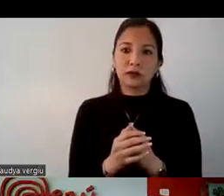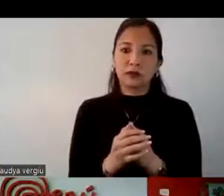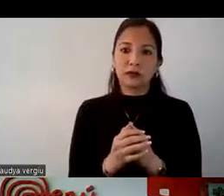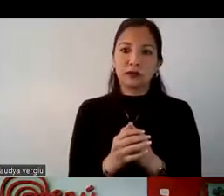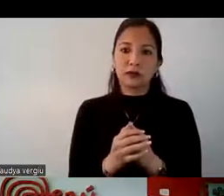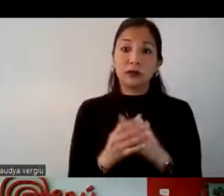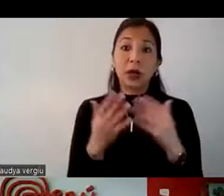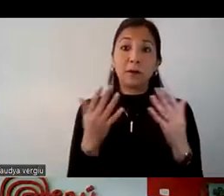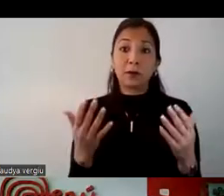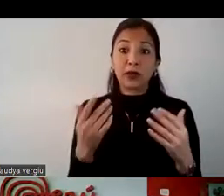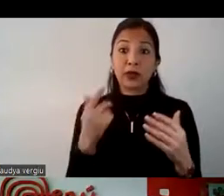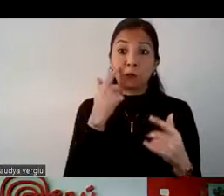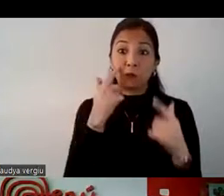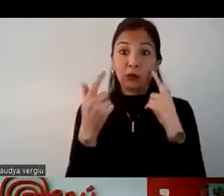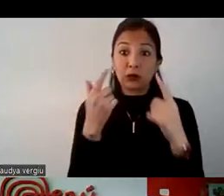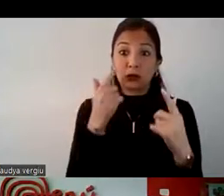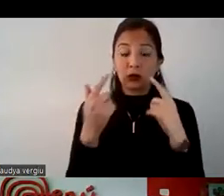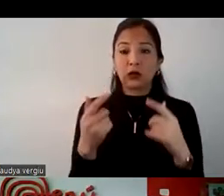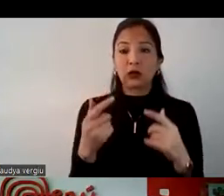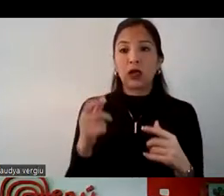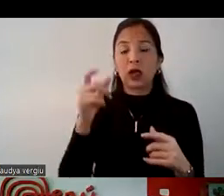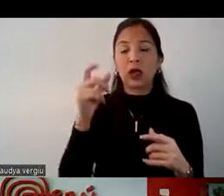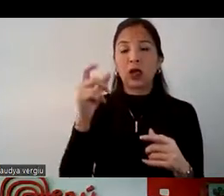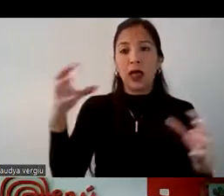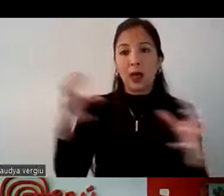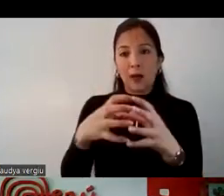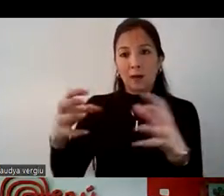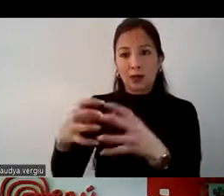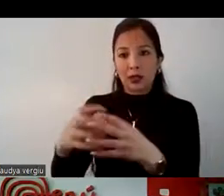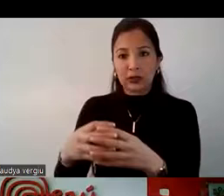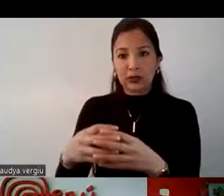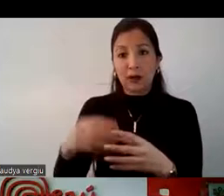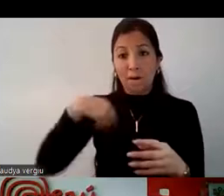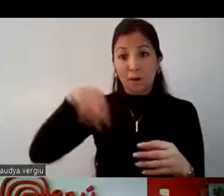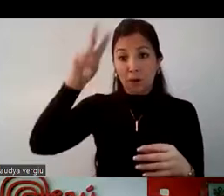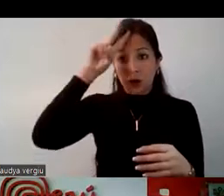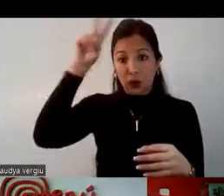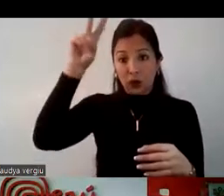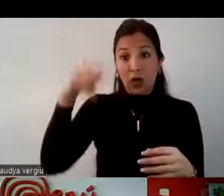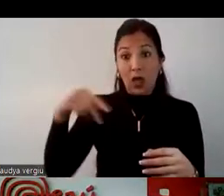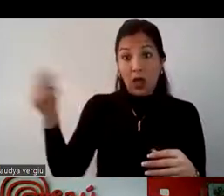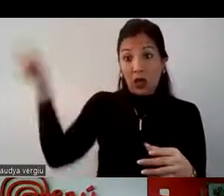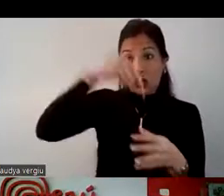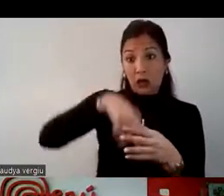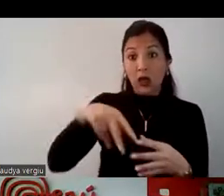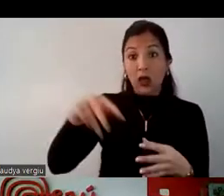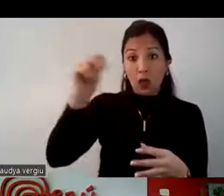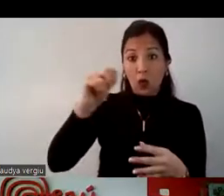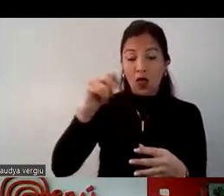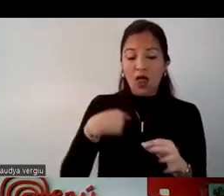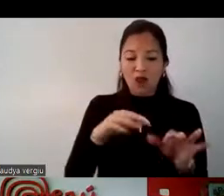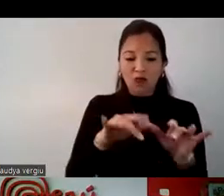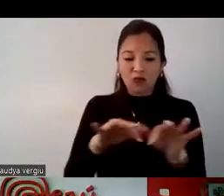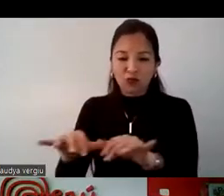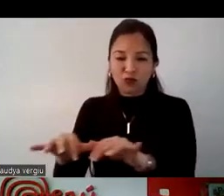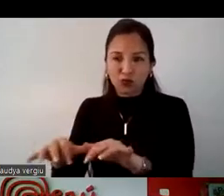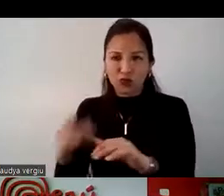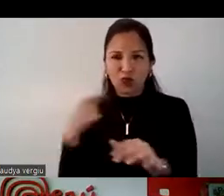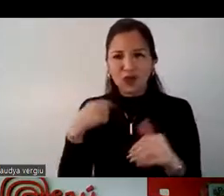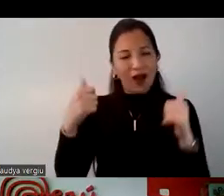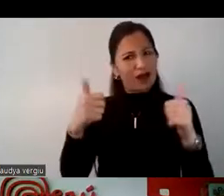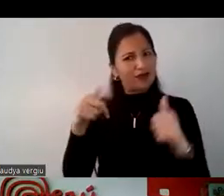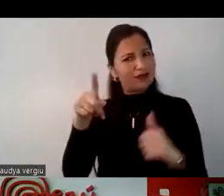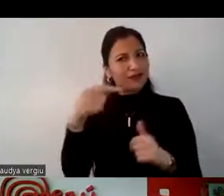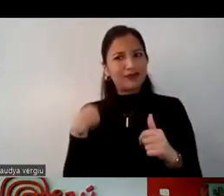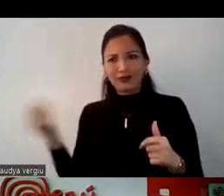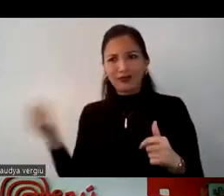la visita de empresas peruanas Ecuador, al final yo les voy a dejar mis datos, ustedes sólo tienen que animarse a venir, nosotros van a